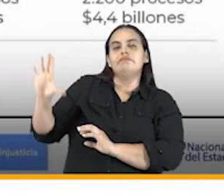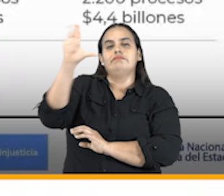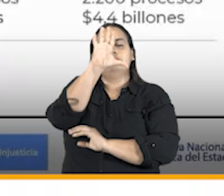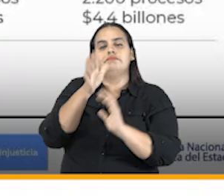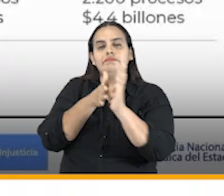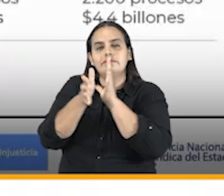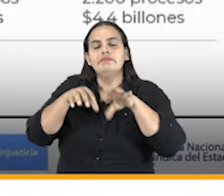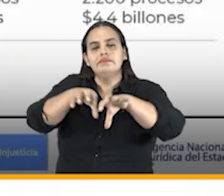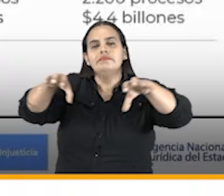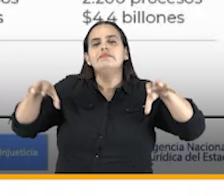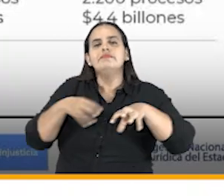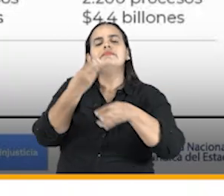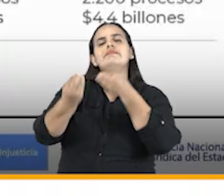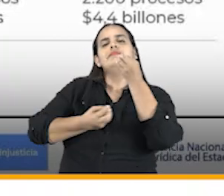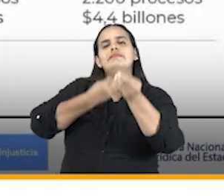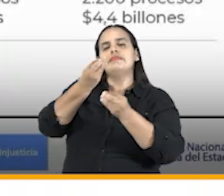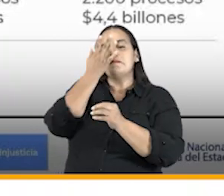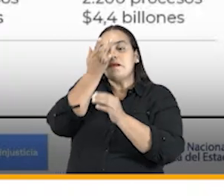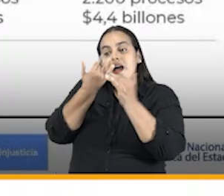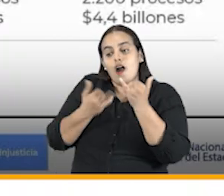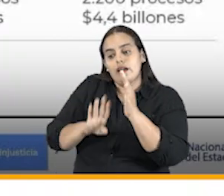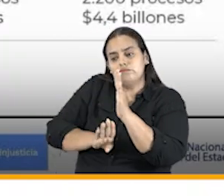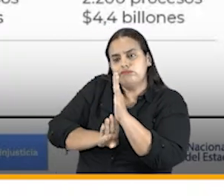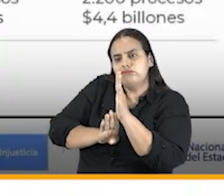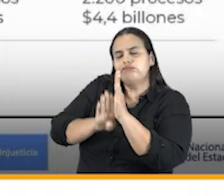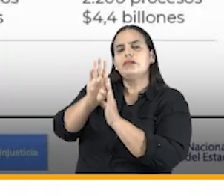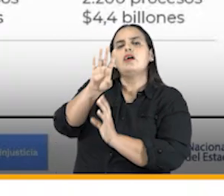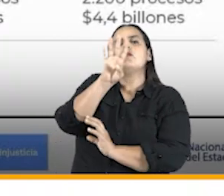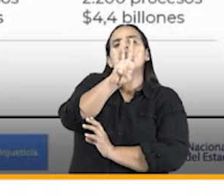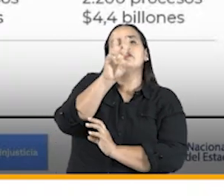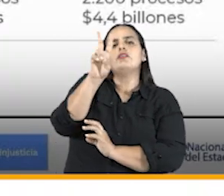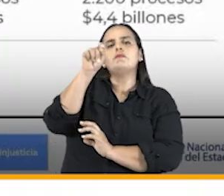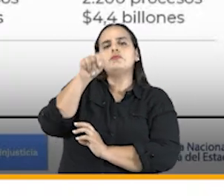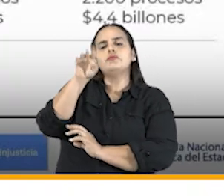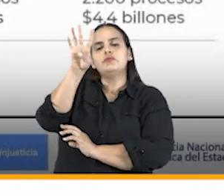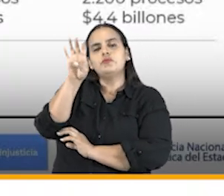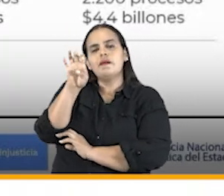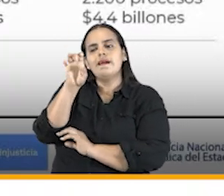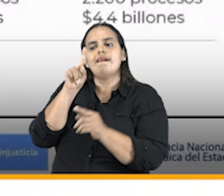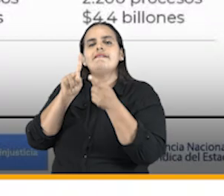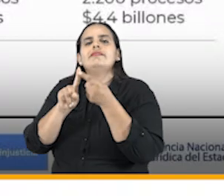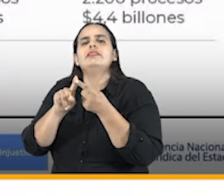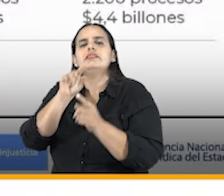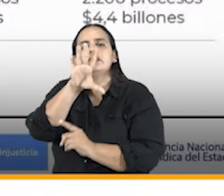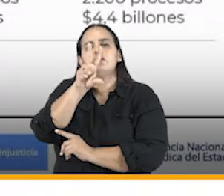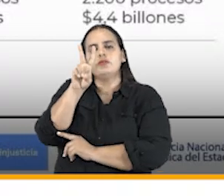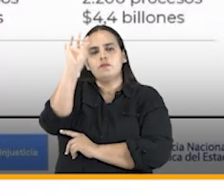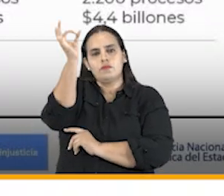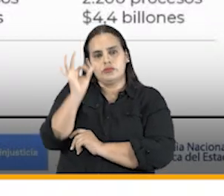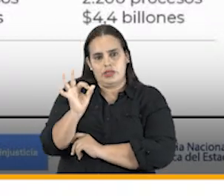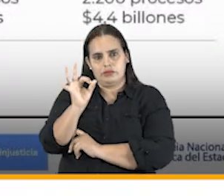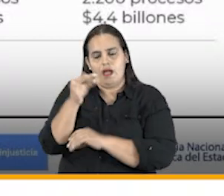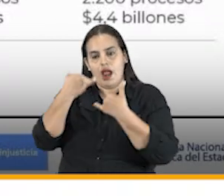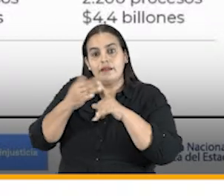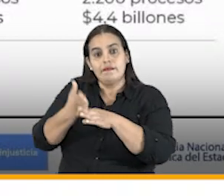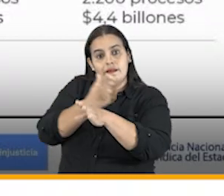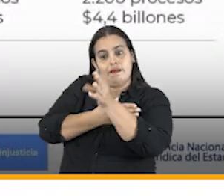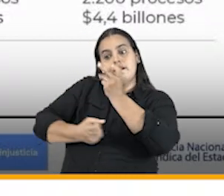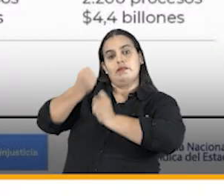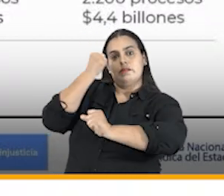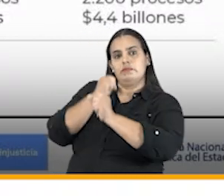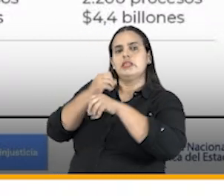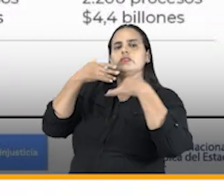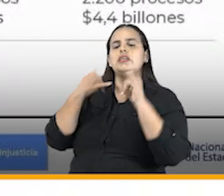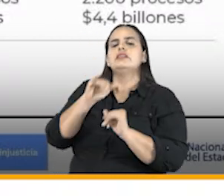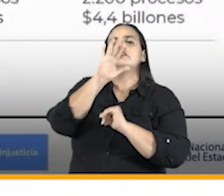sido aumentada del 42,9 al 52%. El año pasado logramos llegar al 52